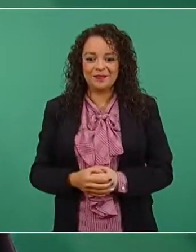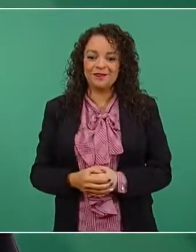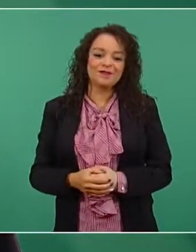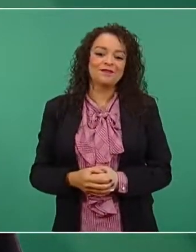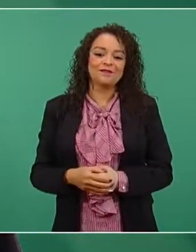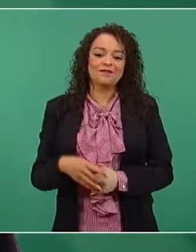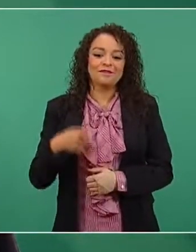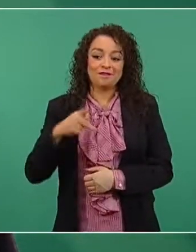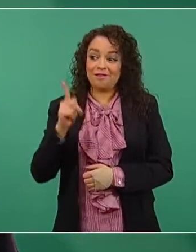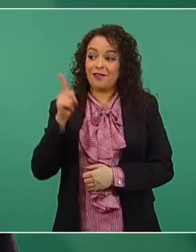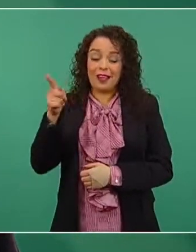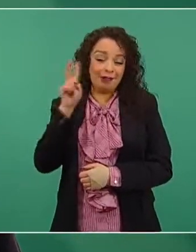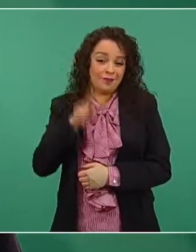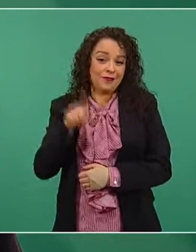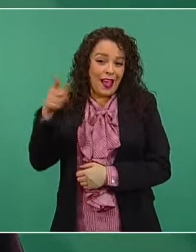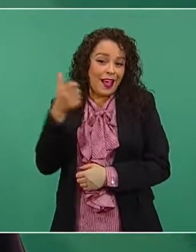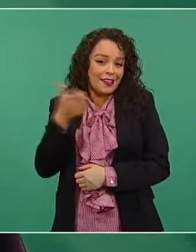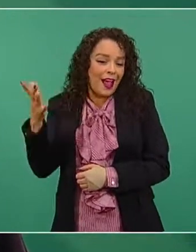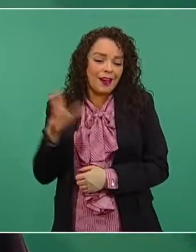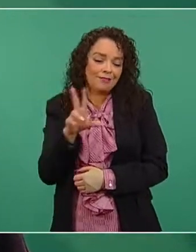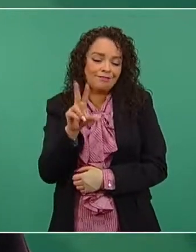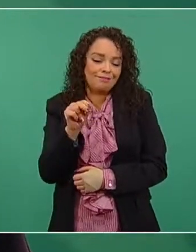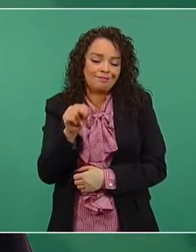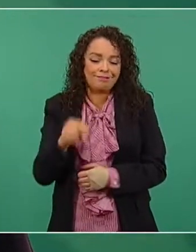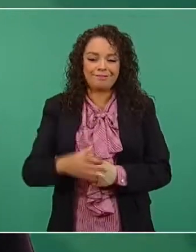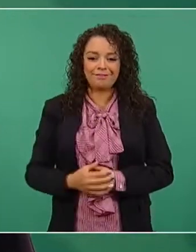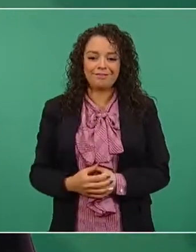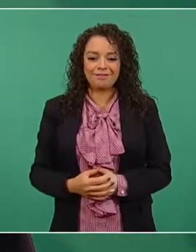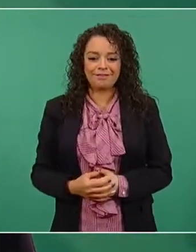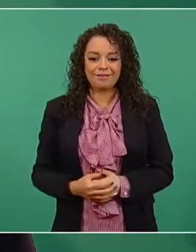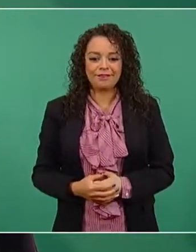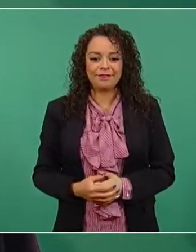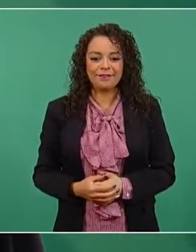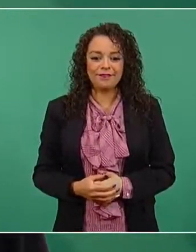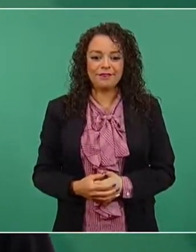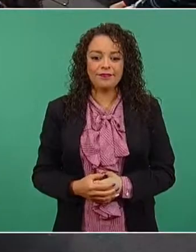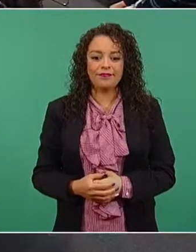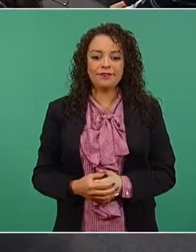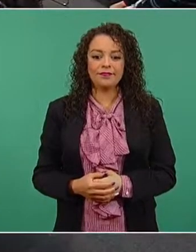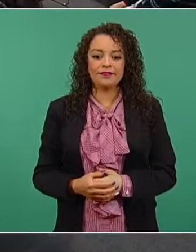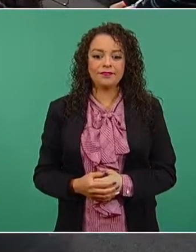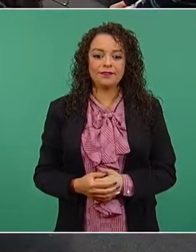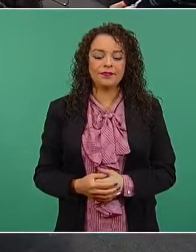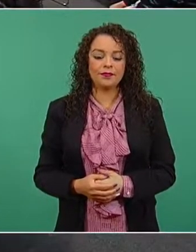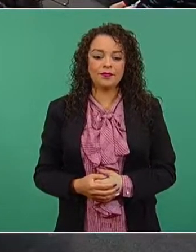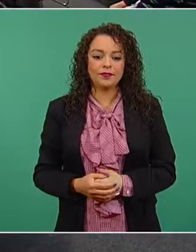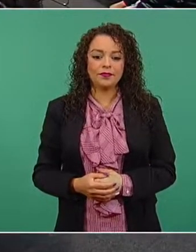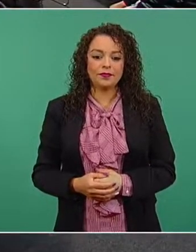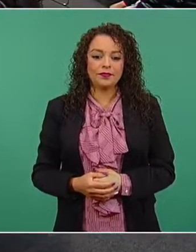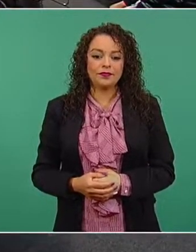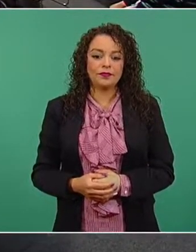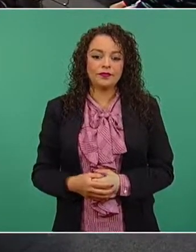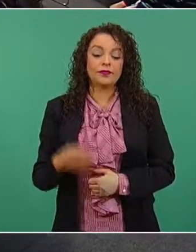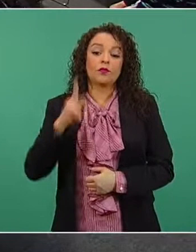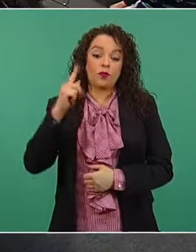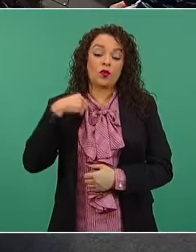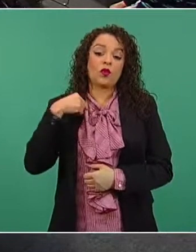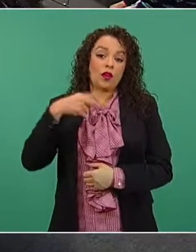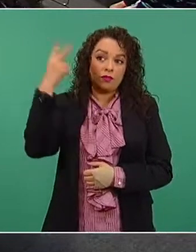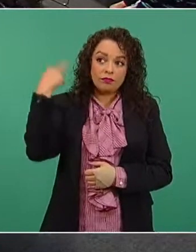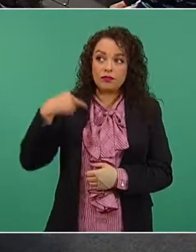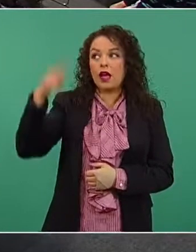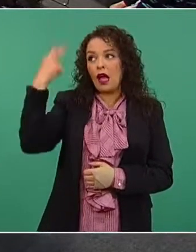es caro. Y desde luego, en mis giras, pues sí voy a